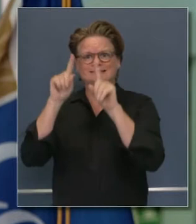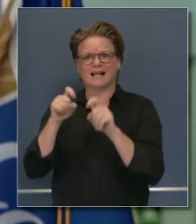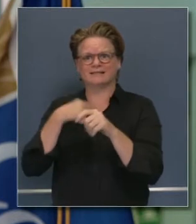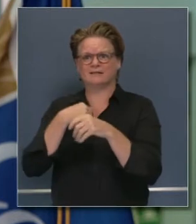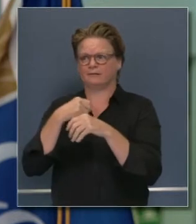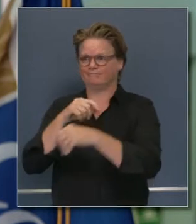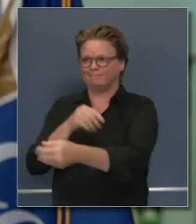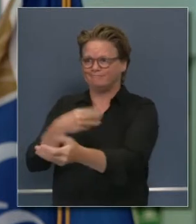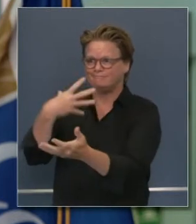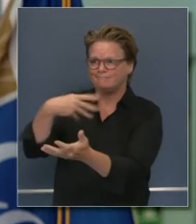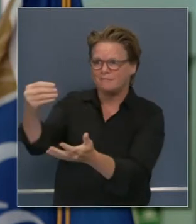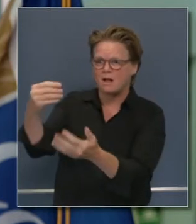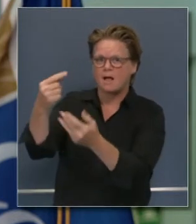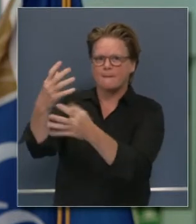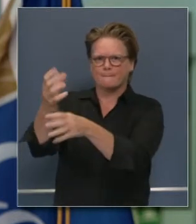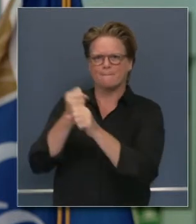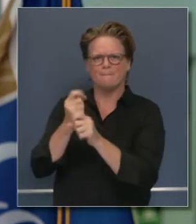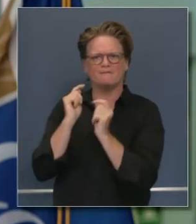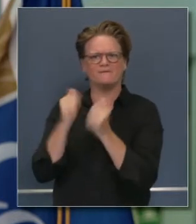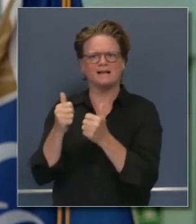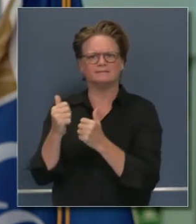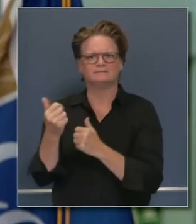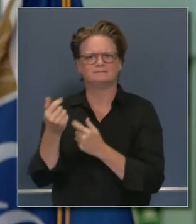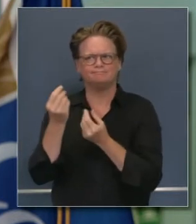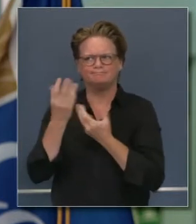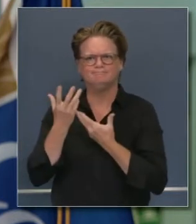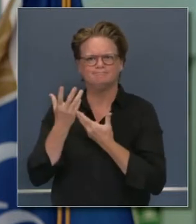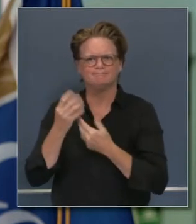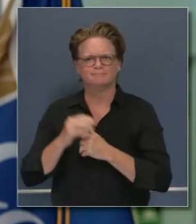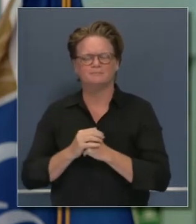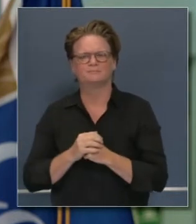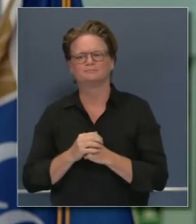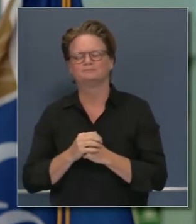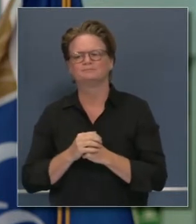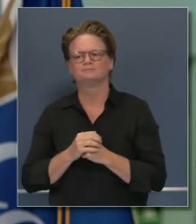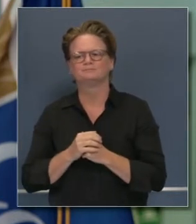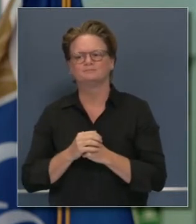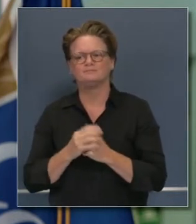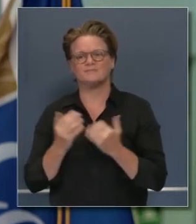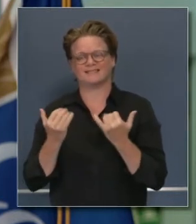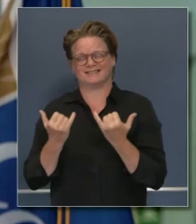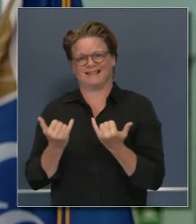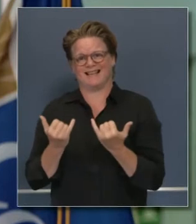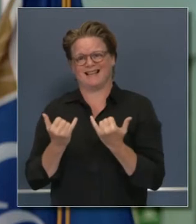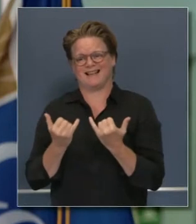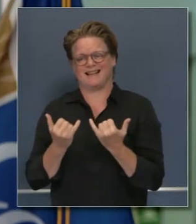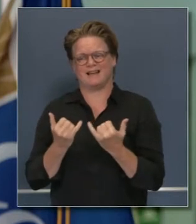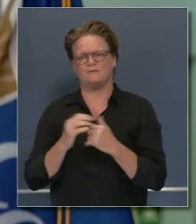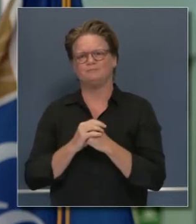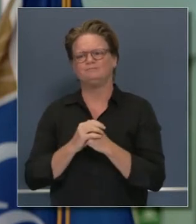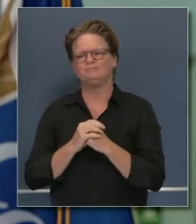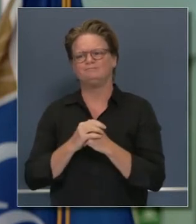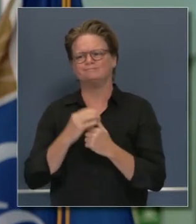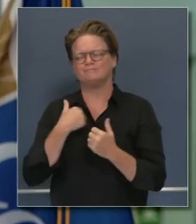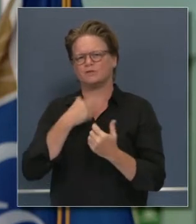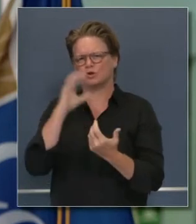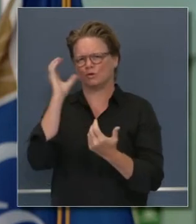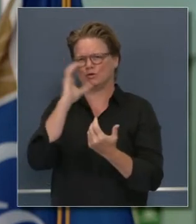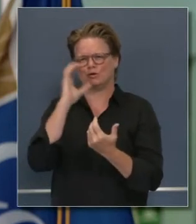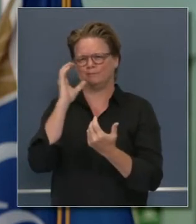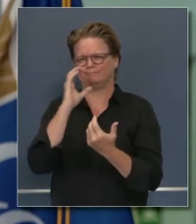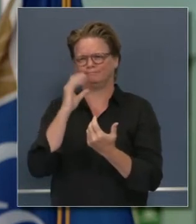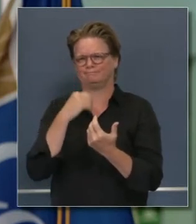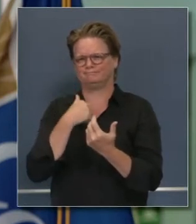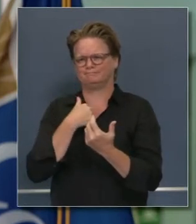hay una vieja frase que dice uno sigue haciendo lo que ha hecho y obtendrá lo que ha recibido. Ahora nos enfrentamos al prospecto